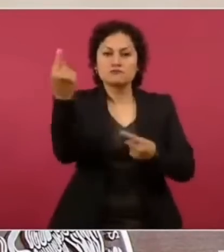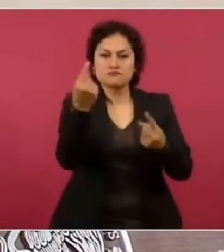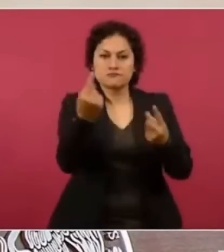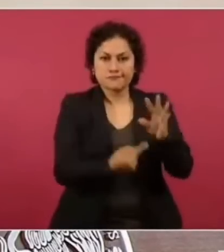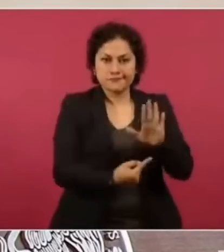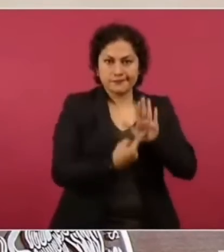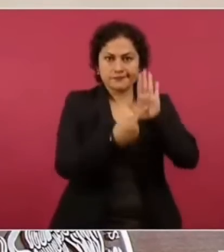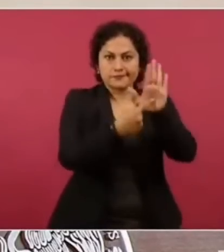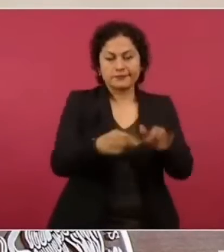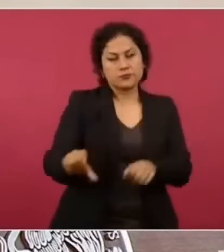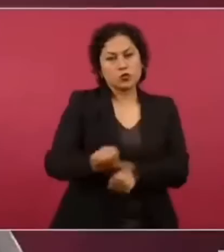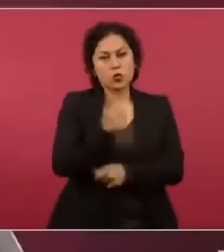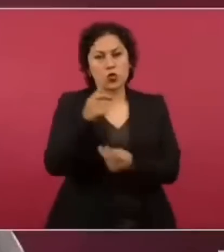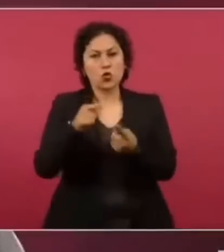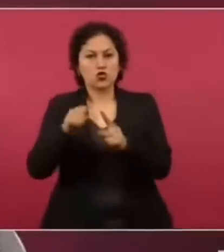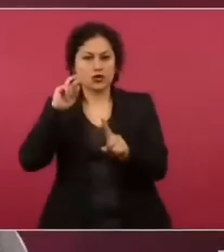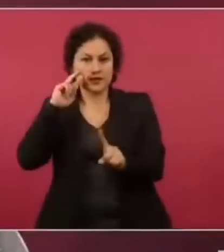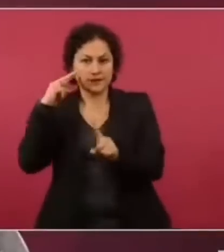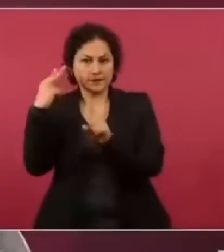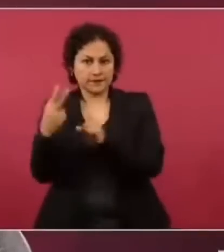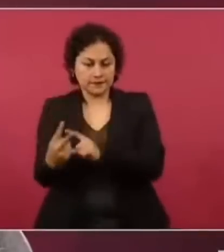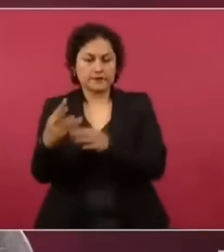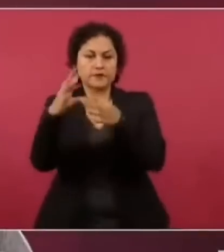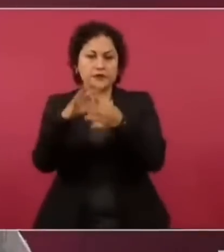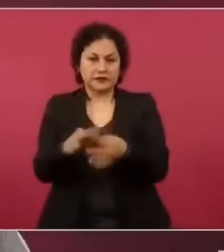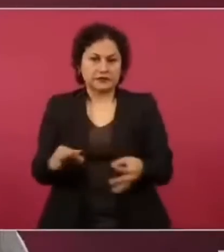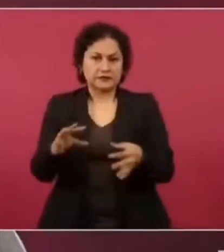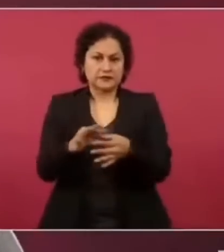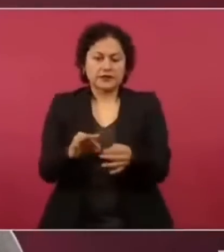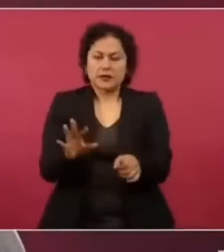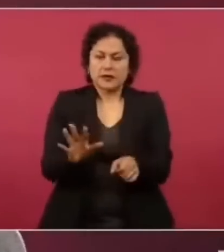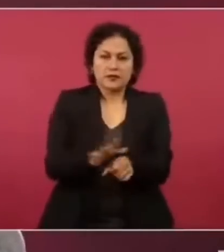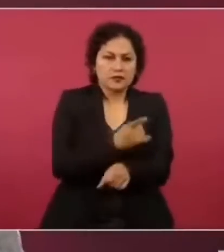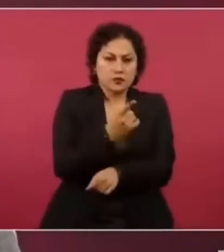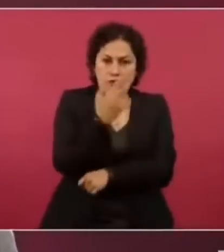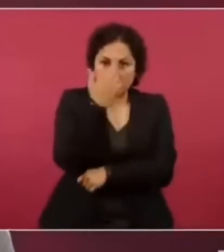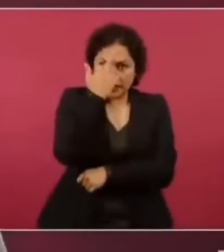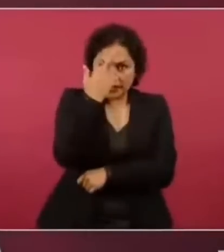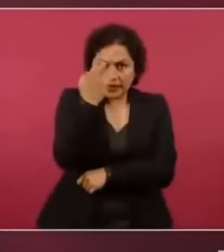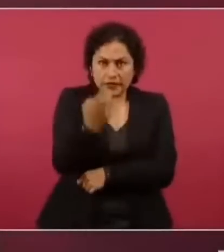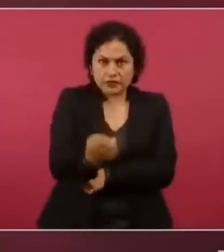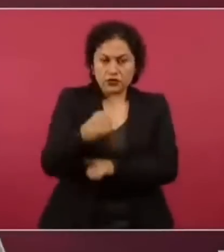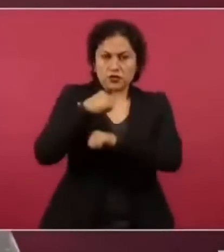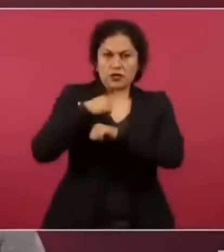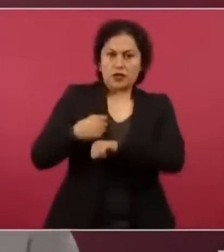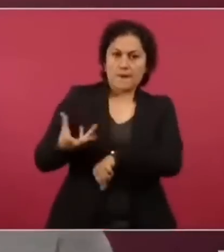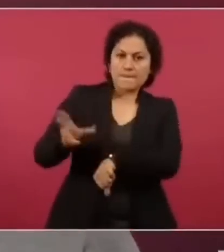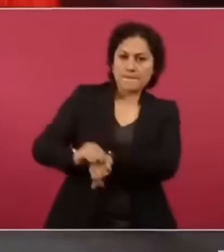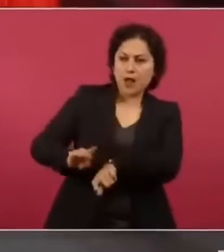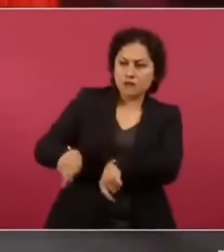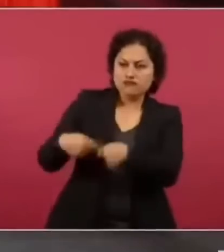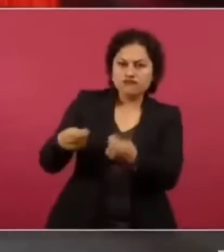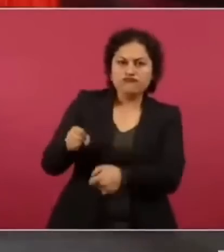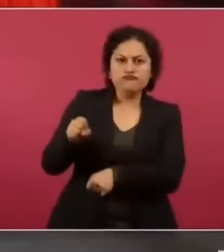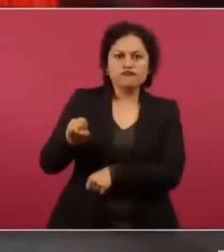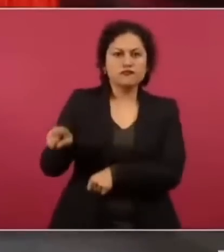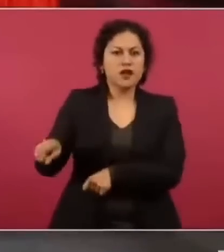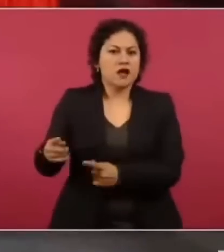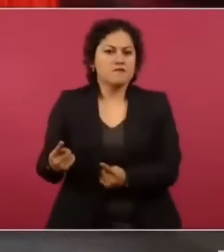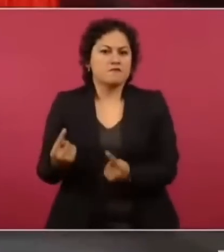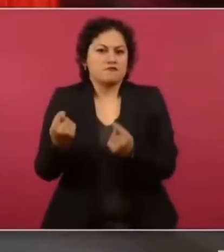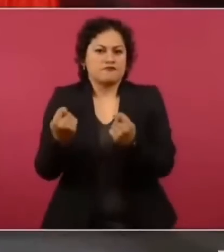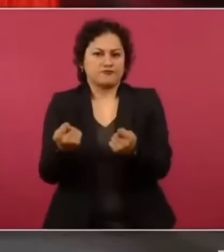en la que relataremos la actuación dolosa y negligente de las autoridades. Siguiente, por favor.